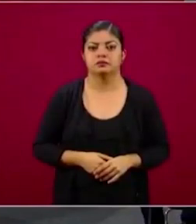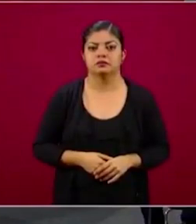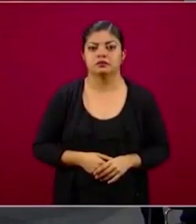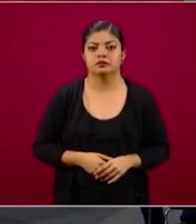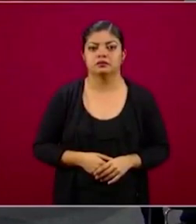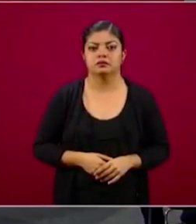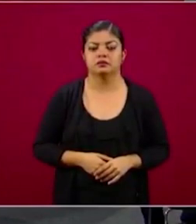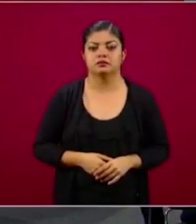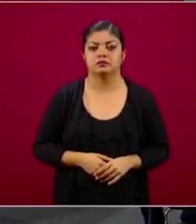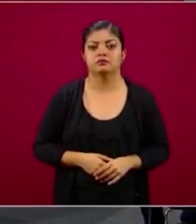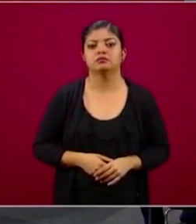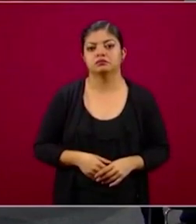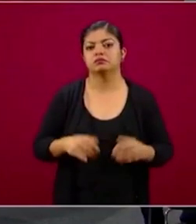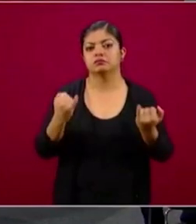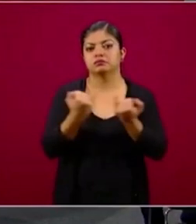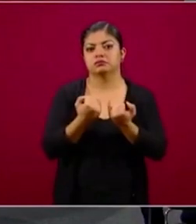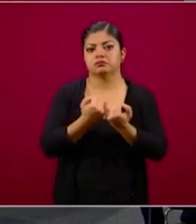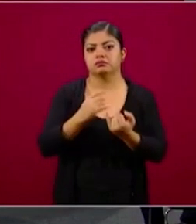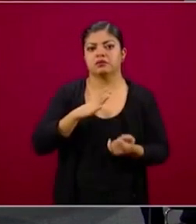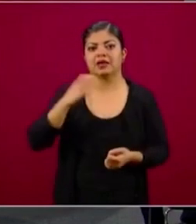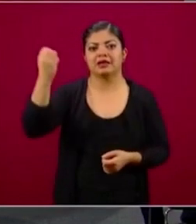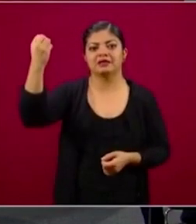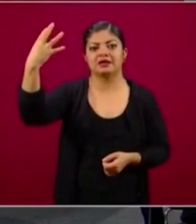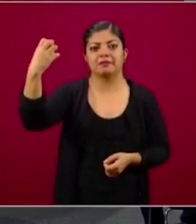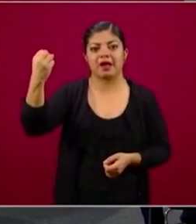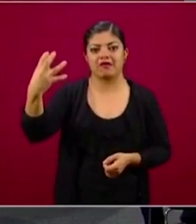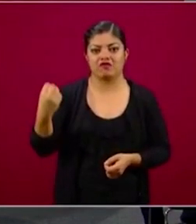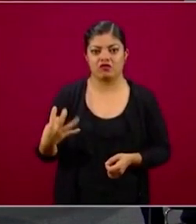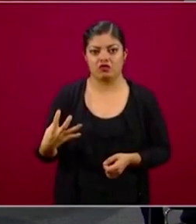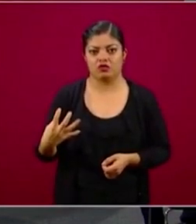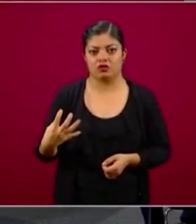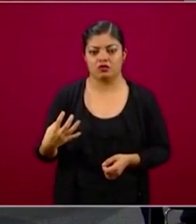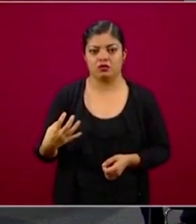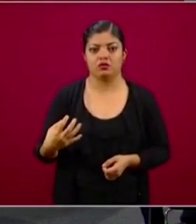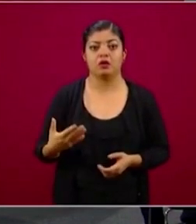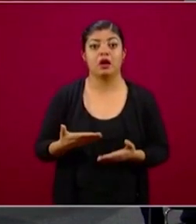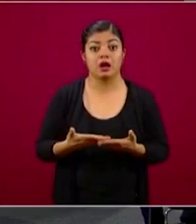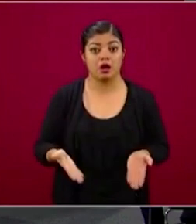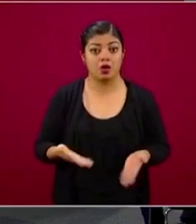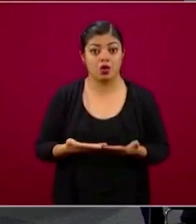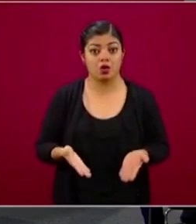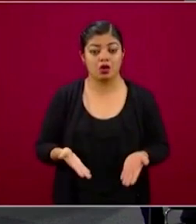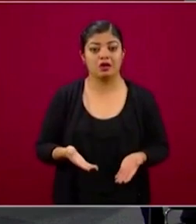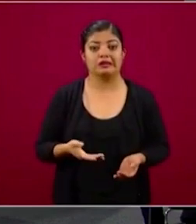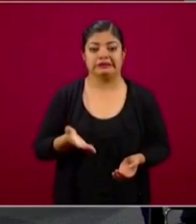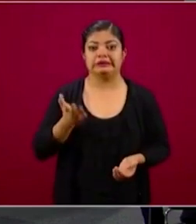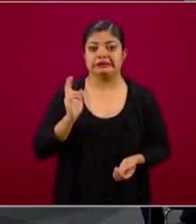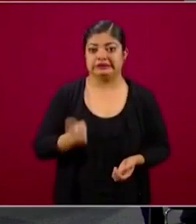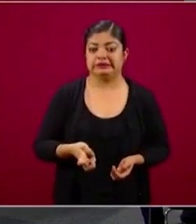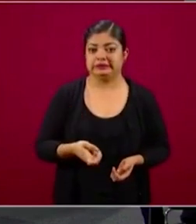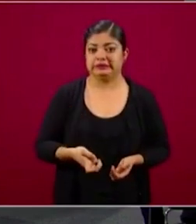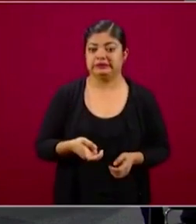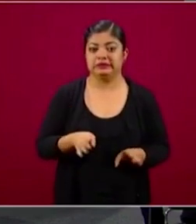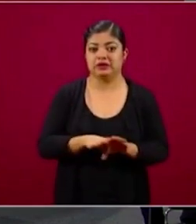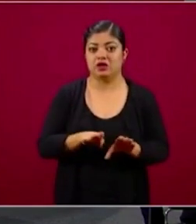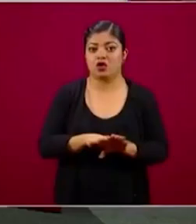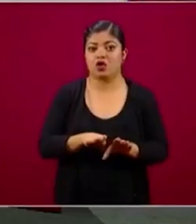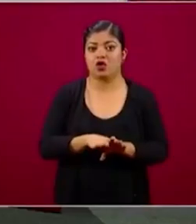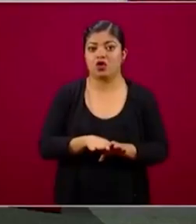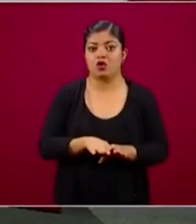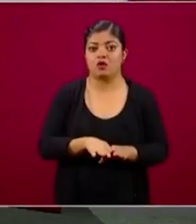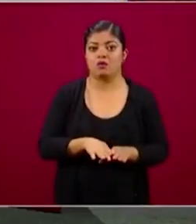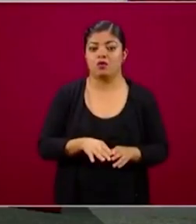Bueno, y tenemos el semáforo. Ahora sí, estamos en el momento arrancando el